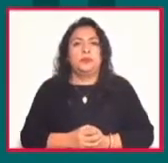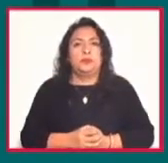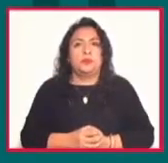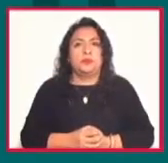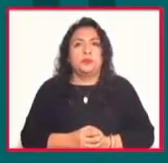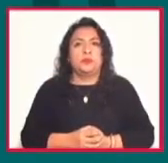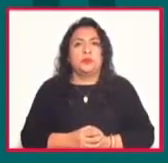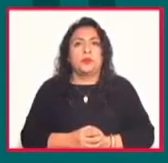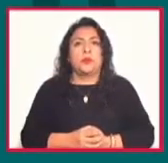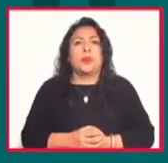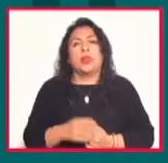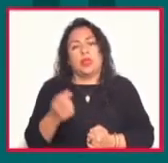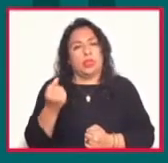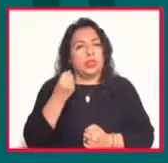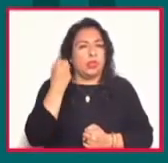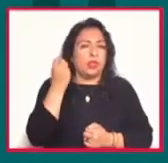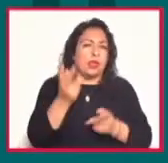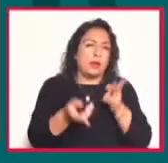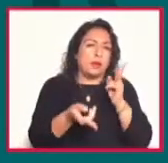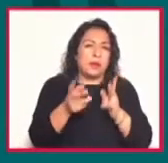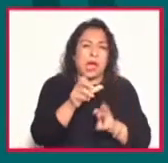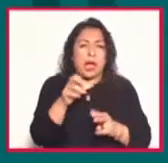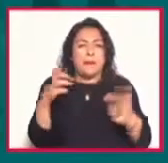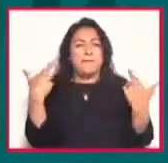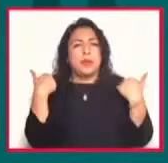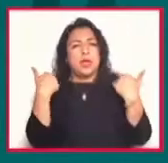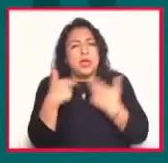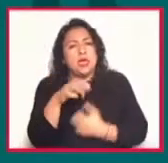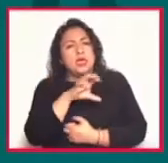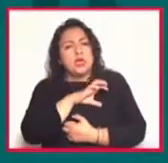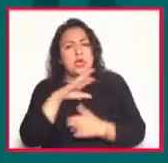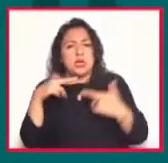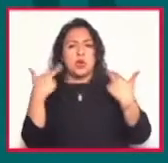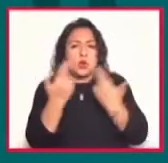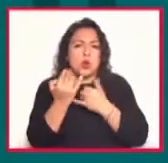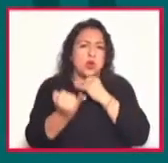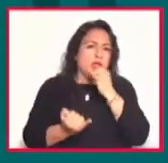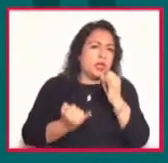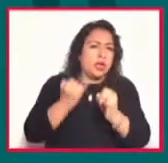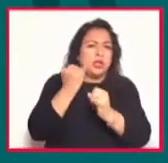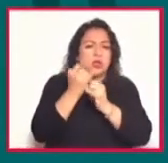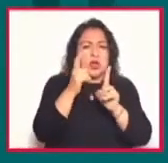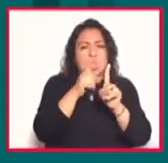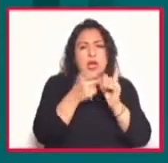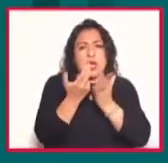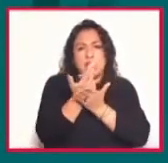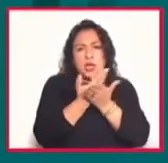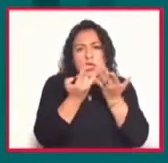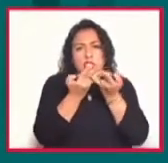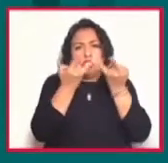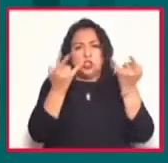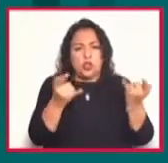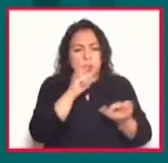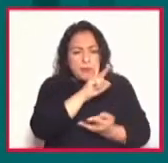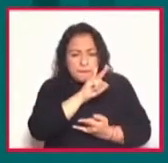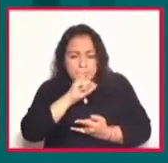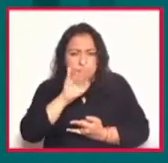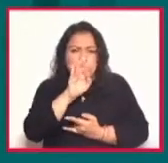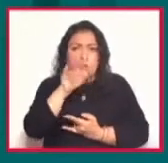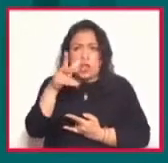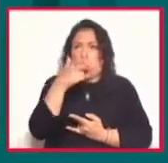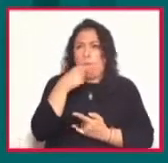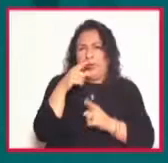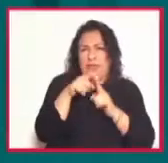En la charla al maestro con cariño del Encuentro Internacional de Caricatura e Historieta de la FIL, los caricaturistas